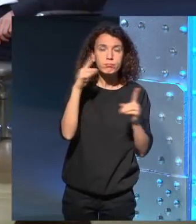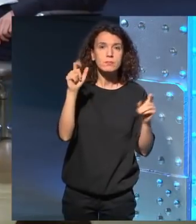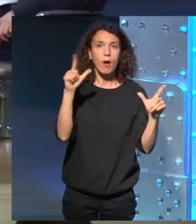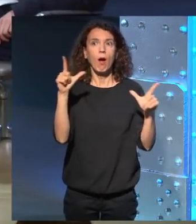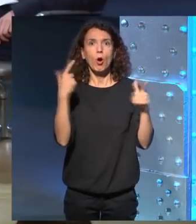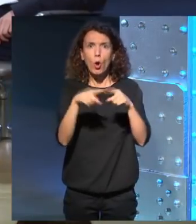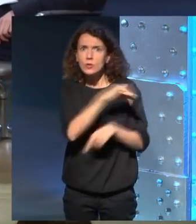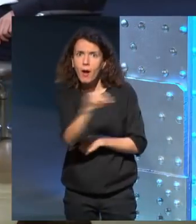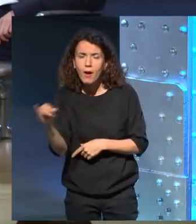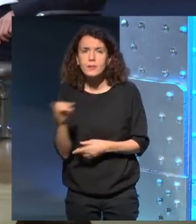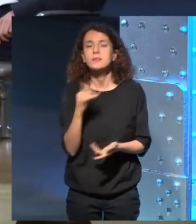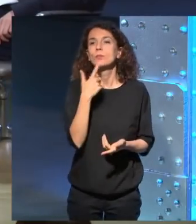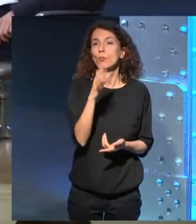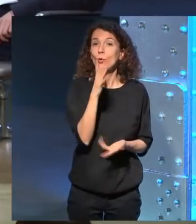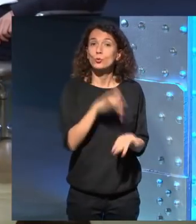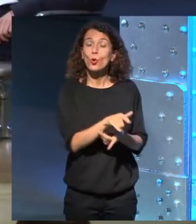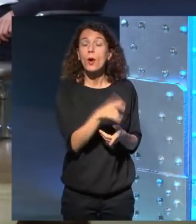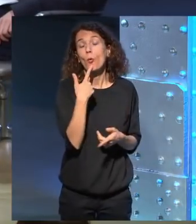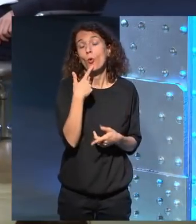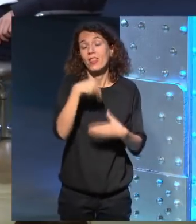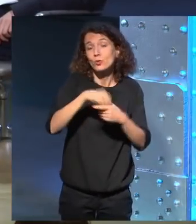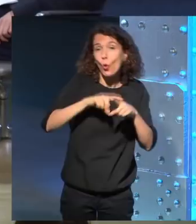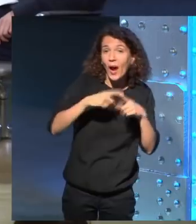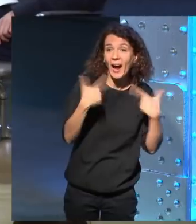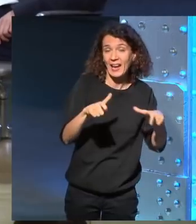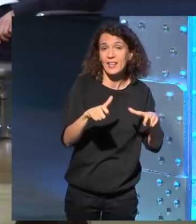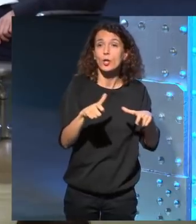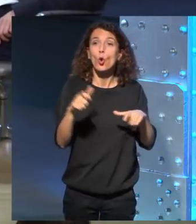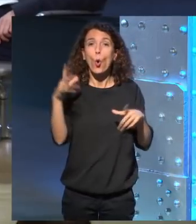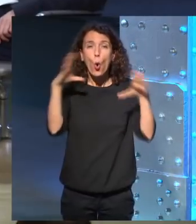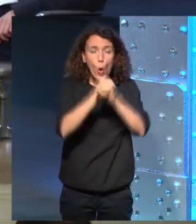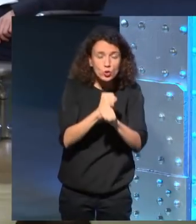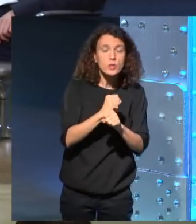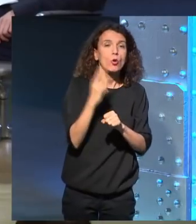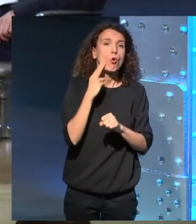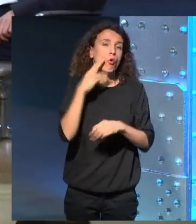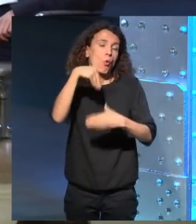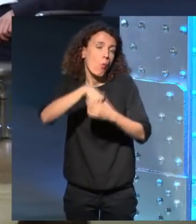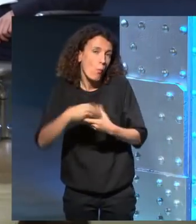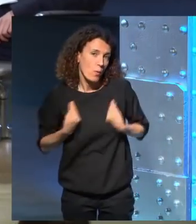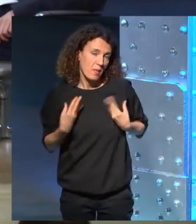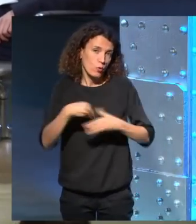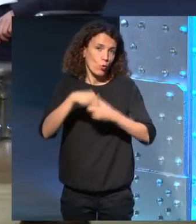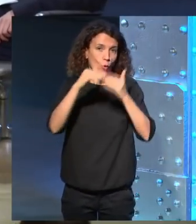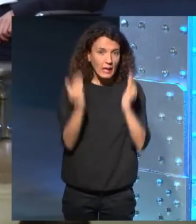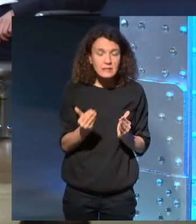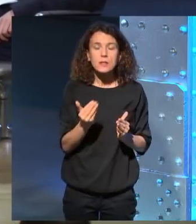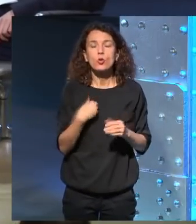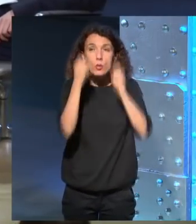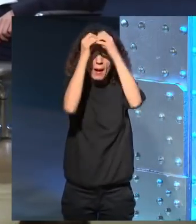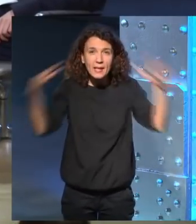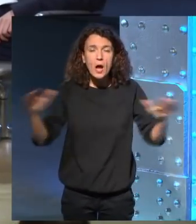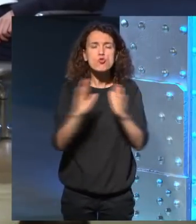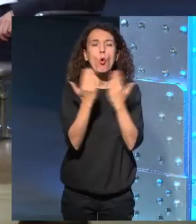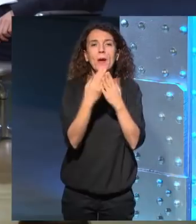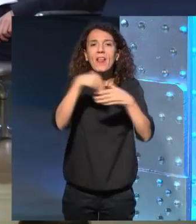reparas en eso porque no sé por qué será por el género gótico o por la que viven en una casa te imaginas o yo me imaginé que toda la